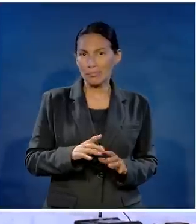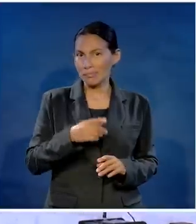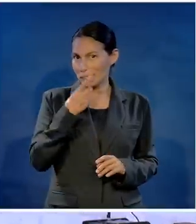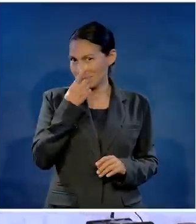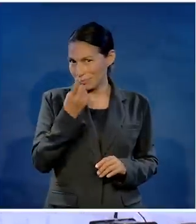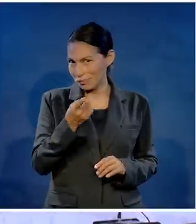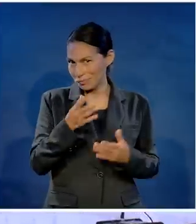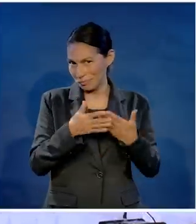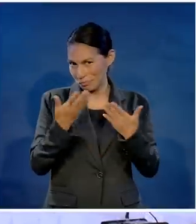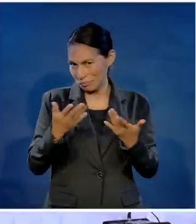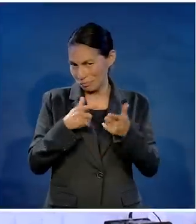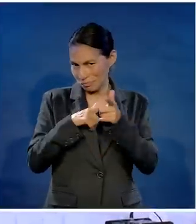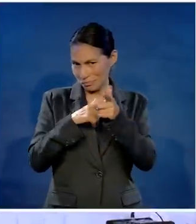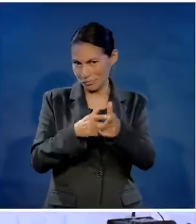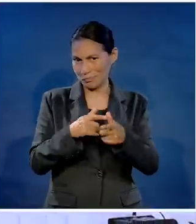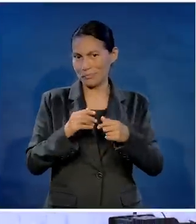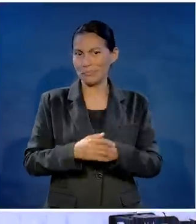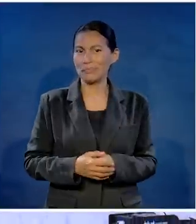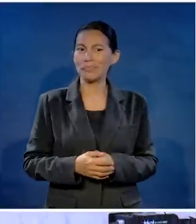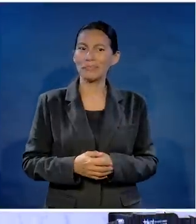bueno ya empecé ahora termino